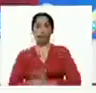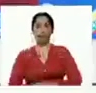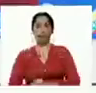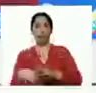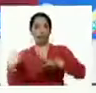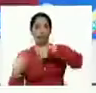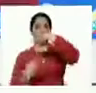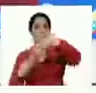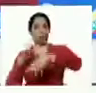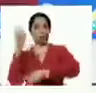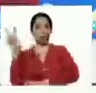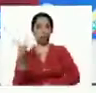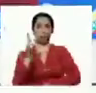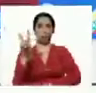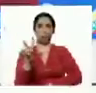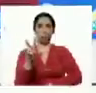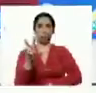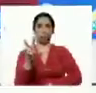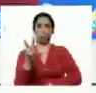revolucionarios de Venezuela